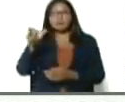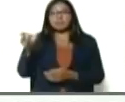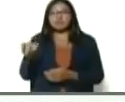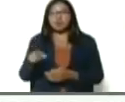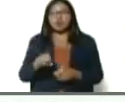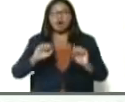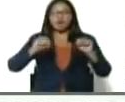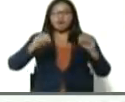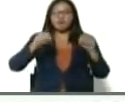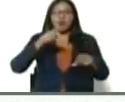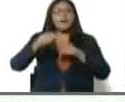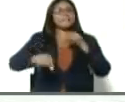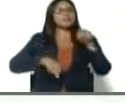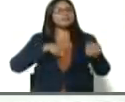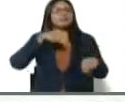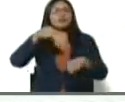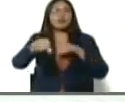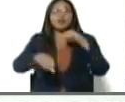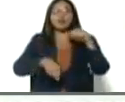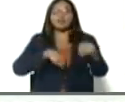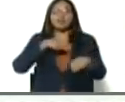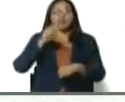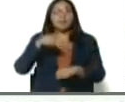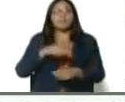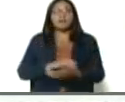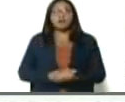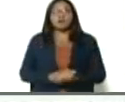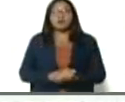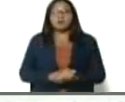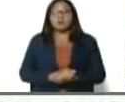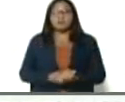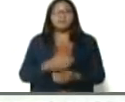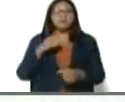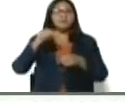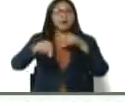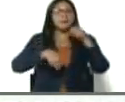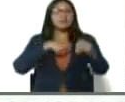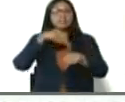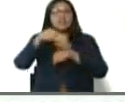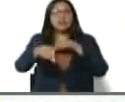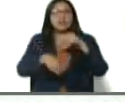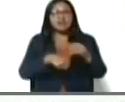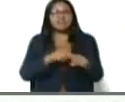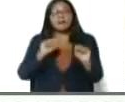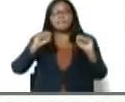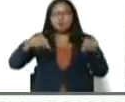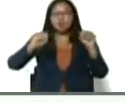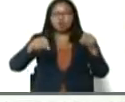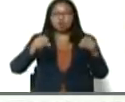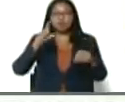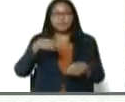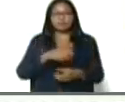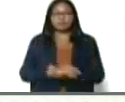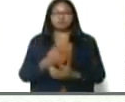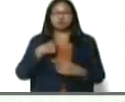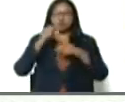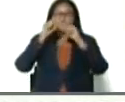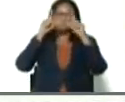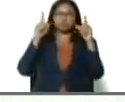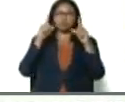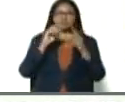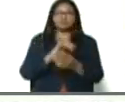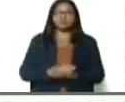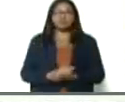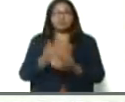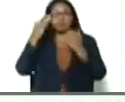bicicleta, en Turén, eso era un cardumen de bicicleta, cardumen de moto, impresionante, mi saludo a la